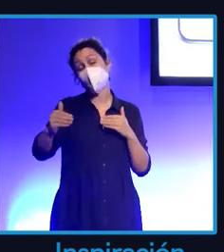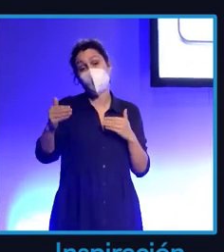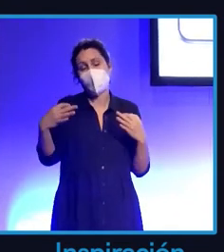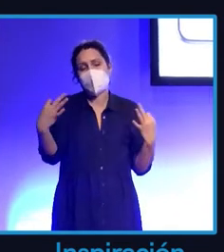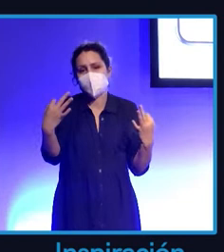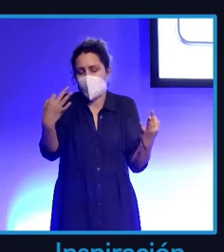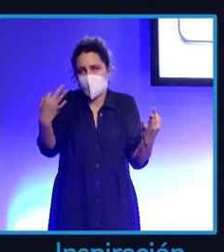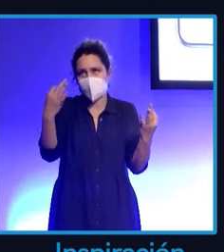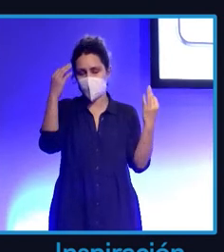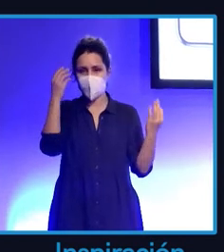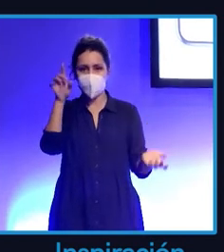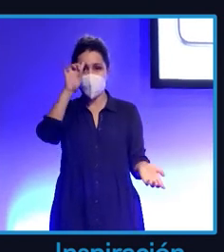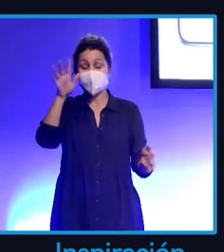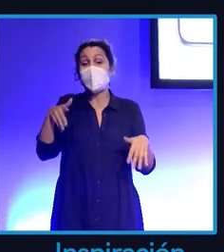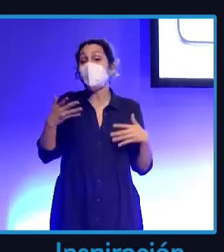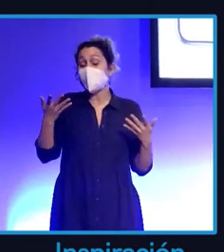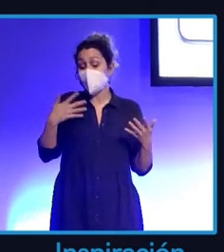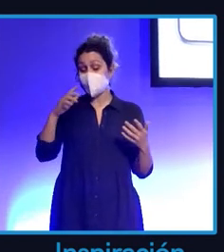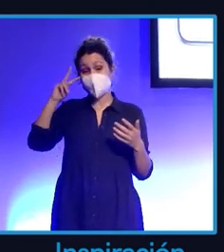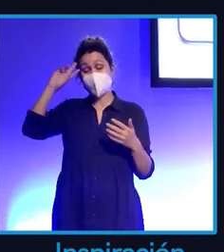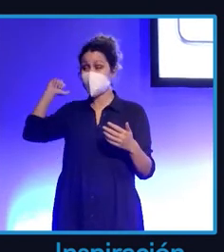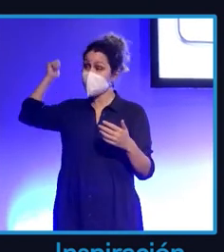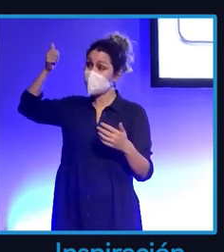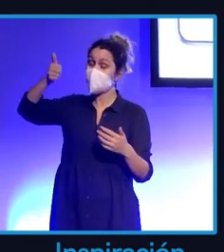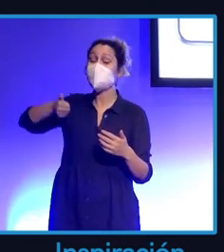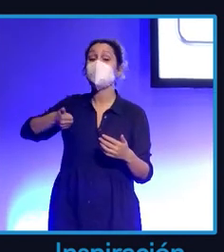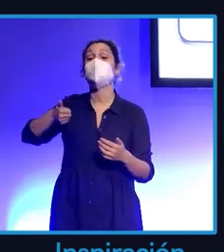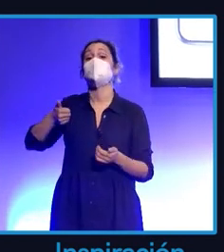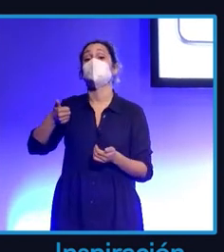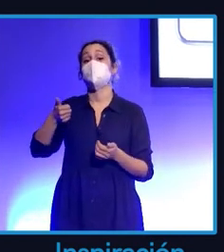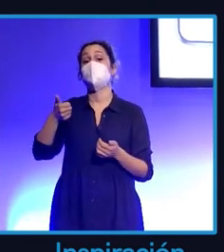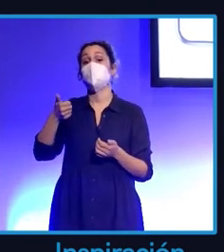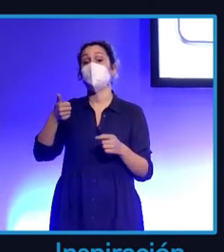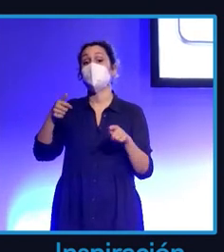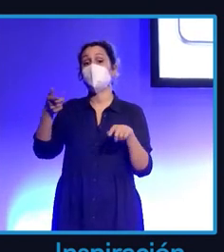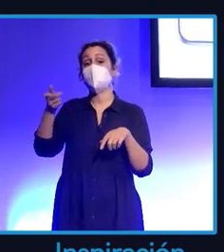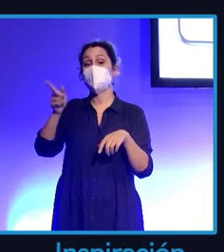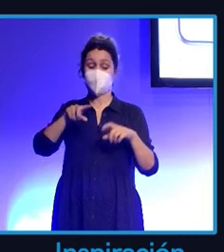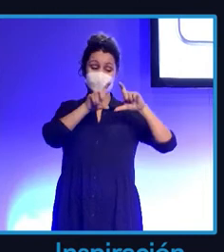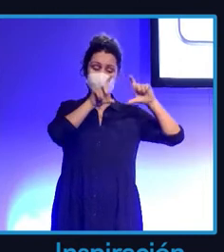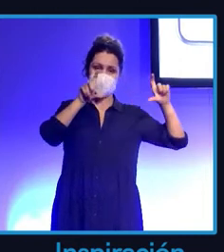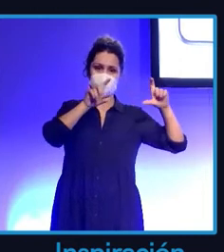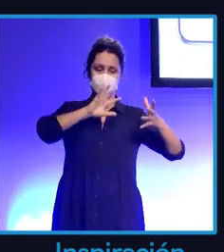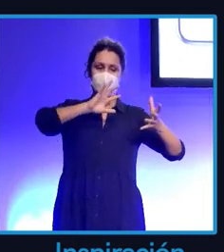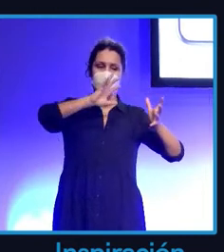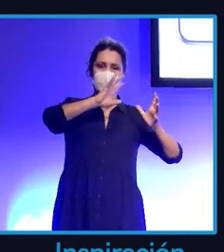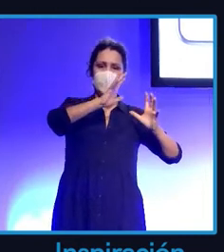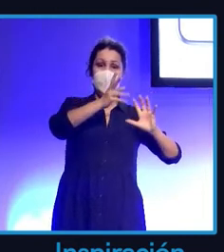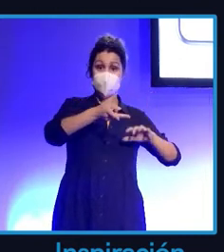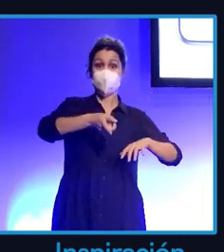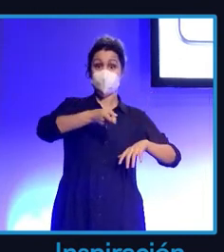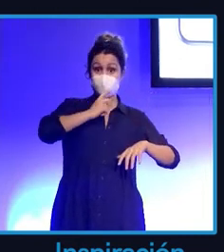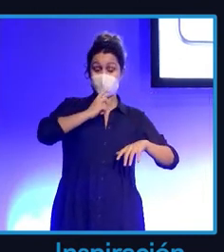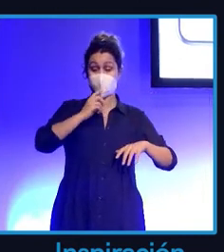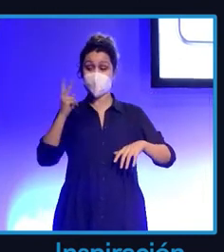va a pasar. Pero sí que con esta experiencia que tengo y como veo cómo evoluciona la industria, creo que podemos ser